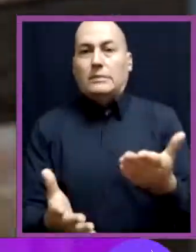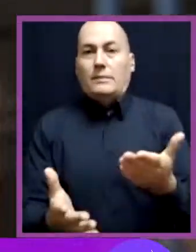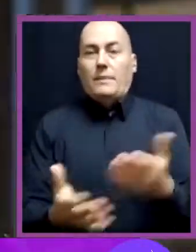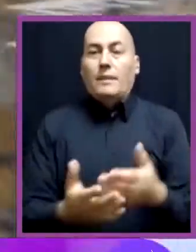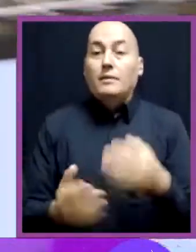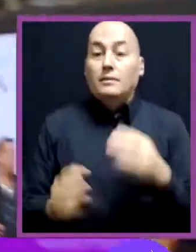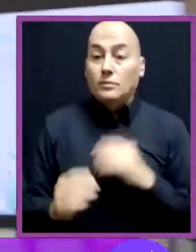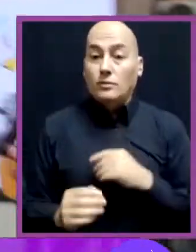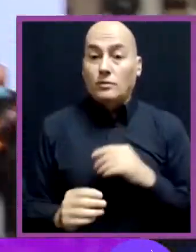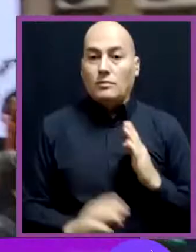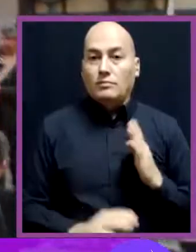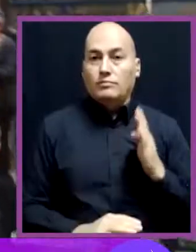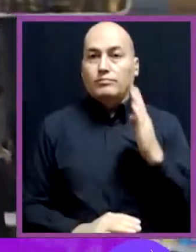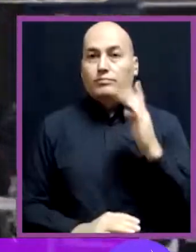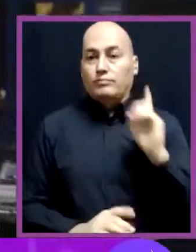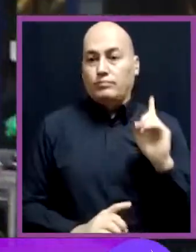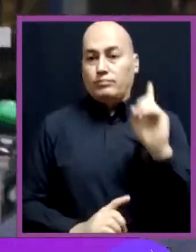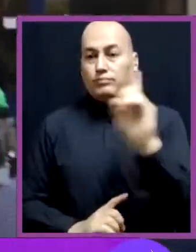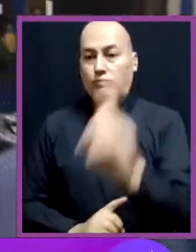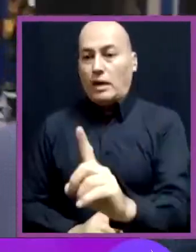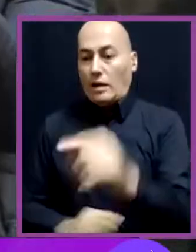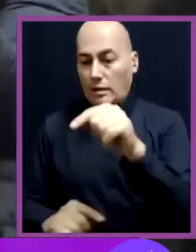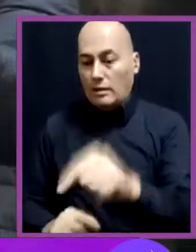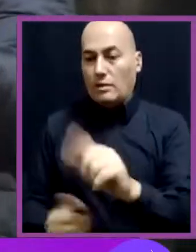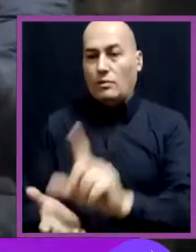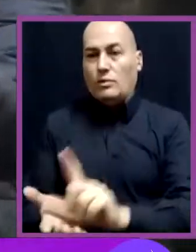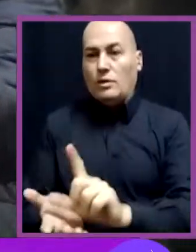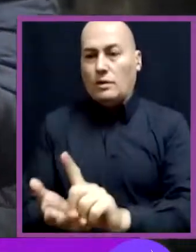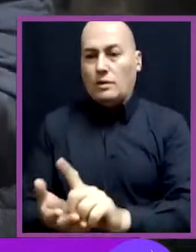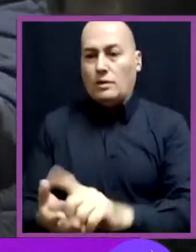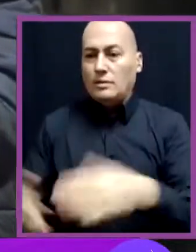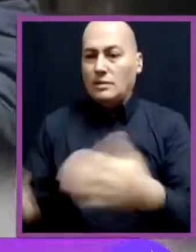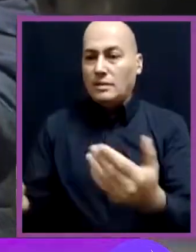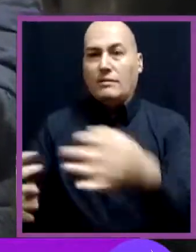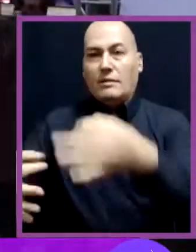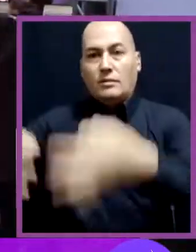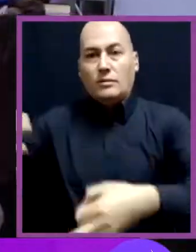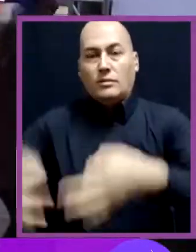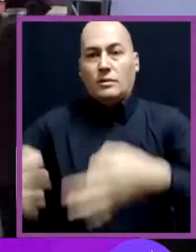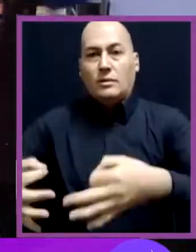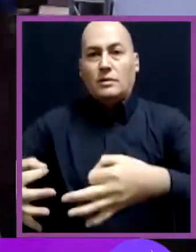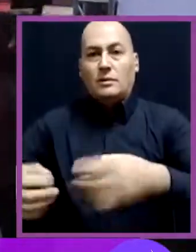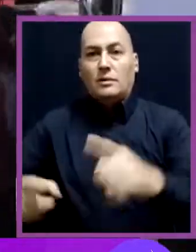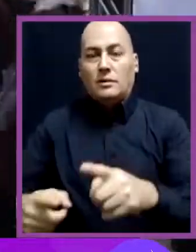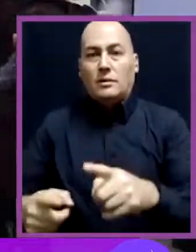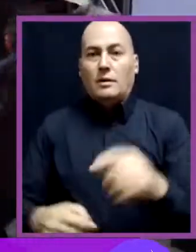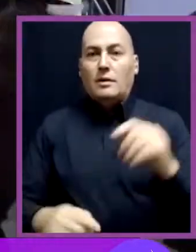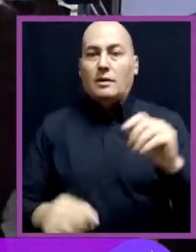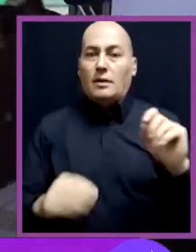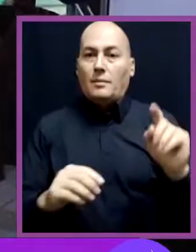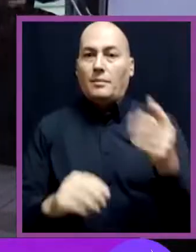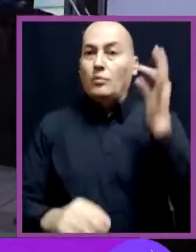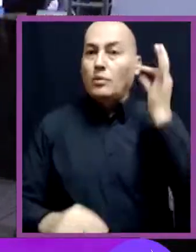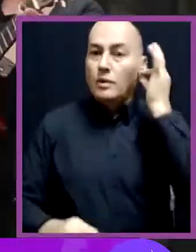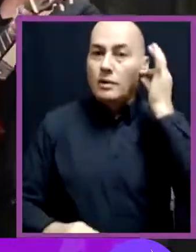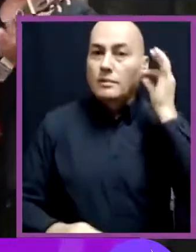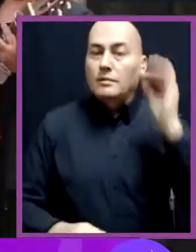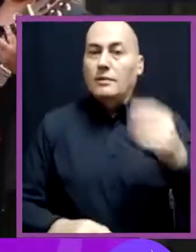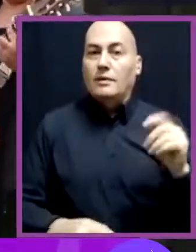presentes en los encuentros culturales que exigían justicia para Sabira Rojas, la princesa de las cuecas.